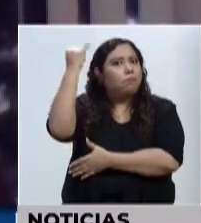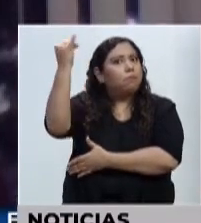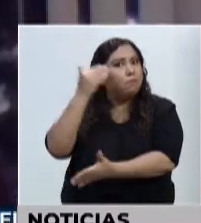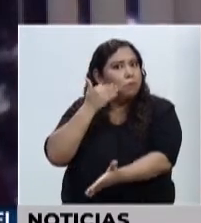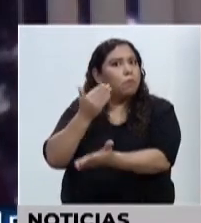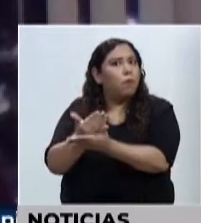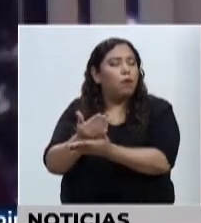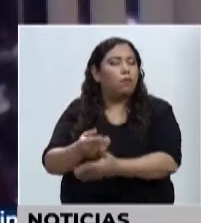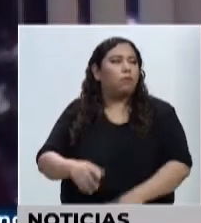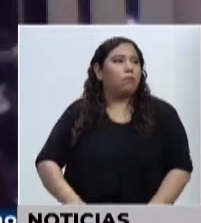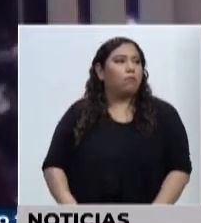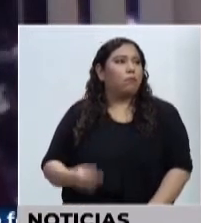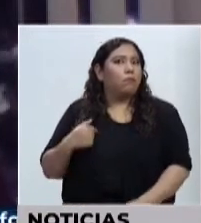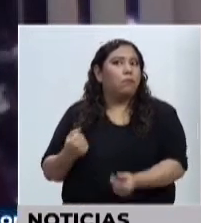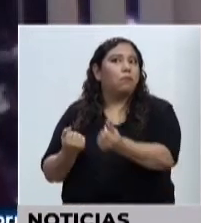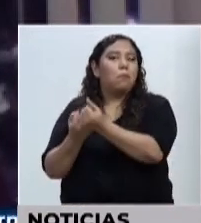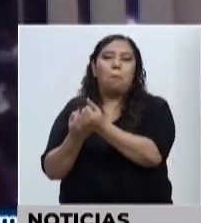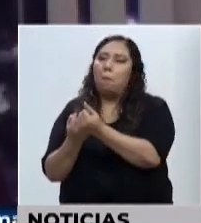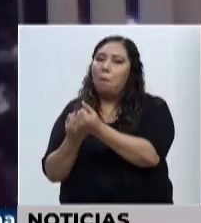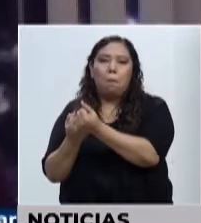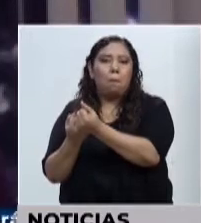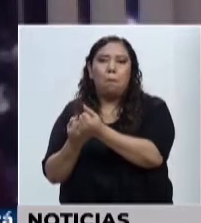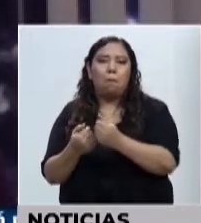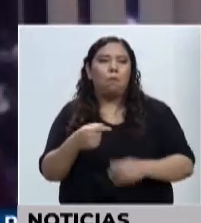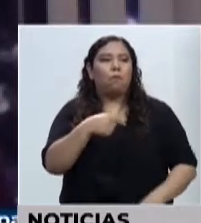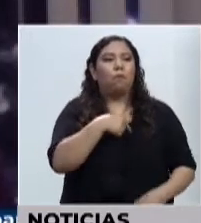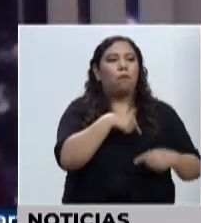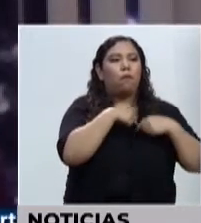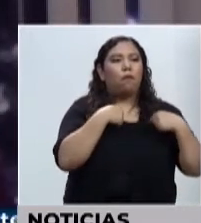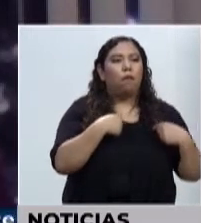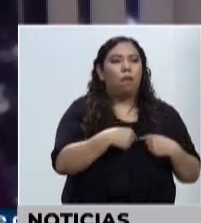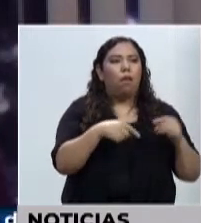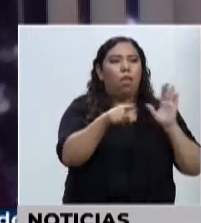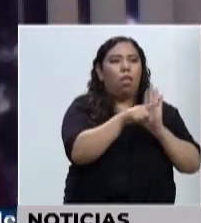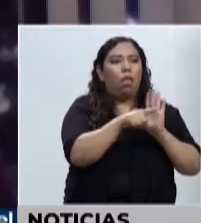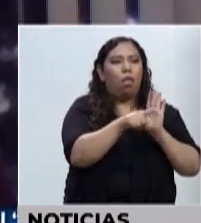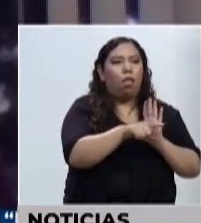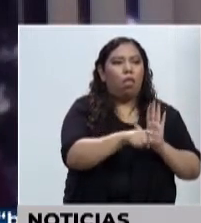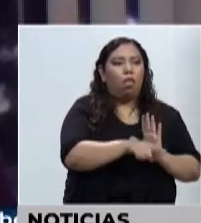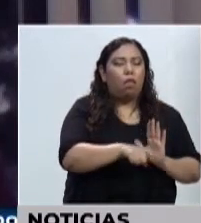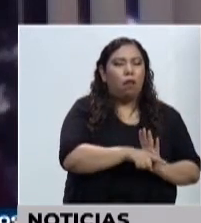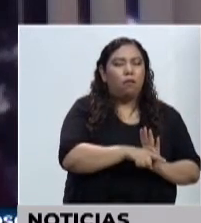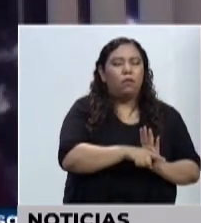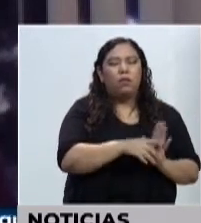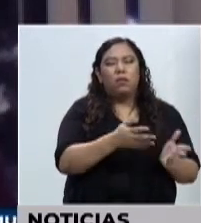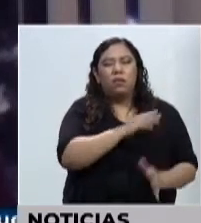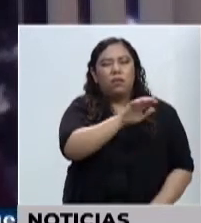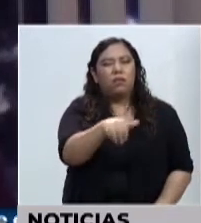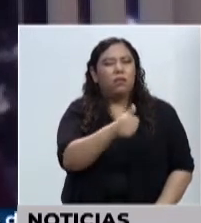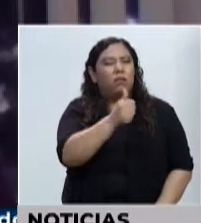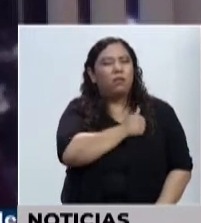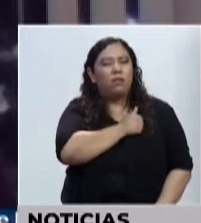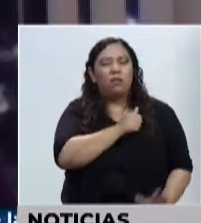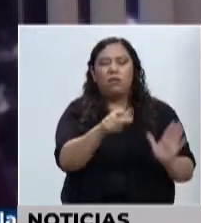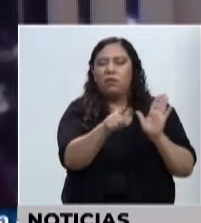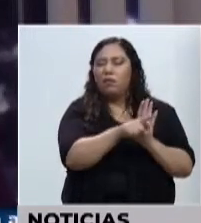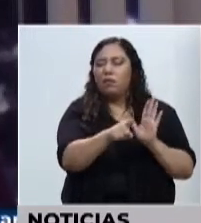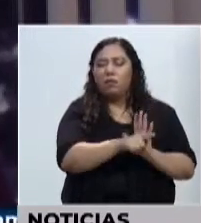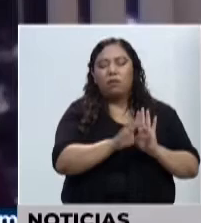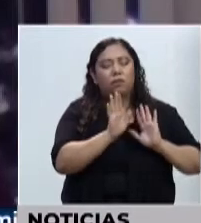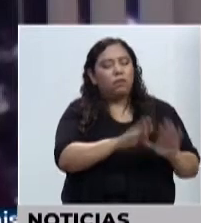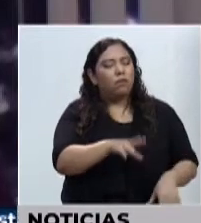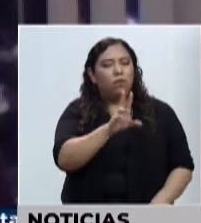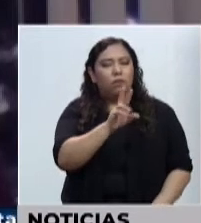por esa misma negatividad. Que tengamos cuidado de no caer en ese punto.